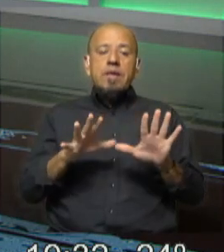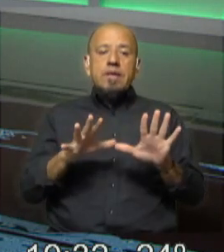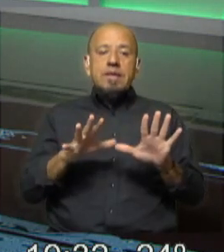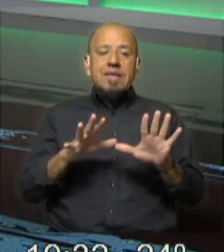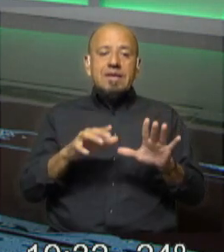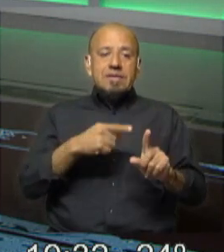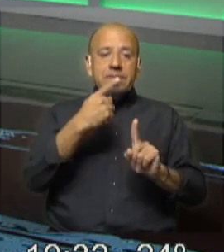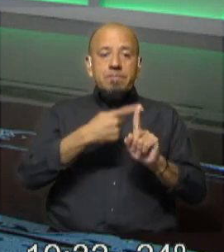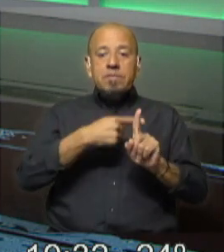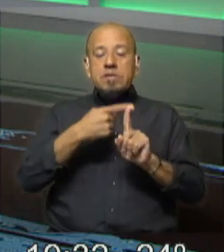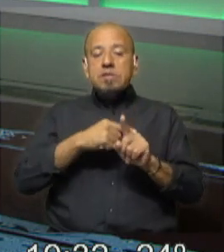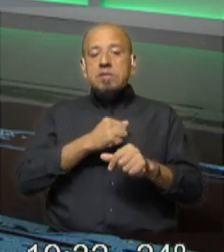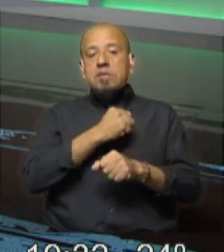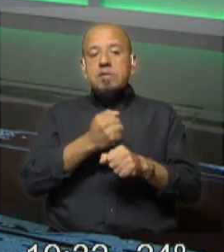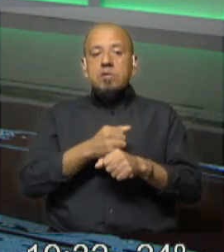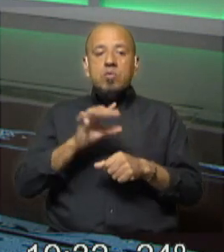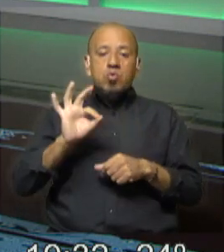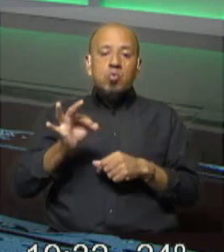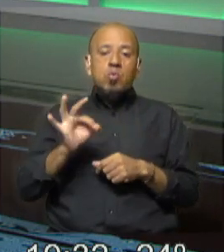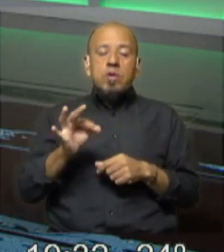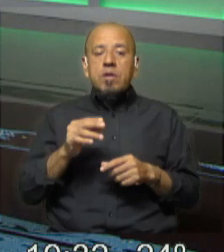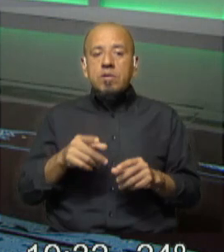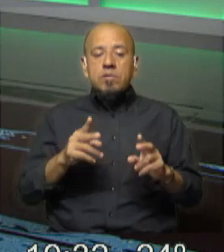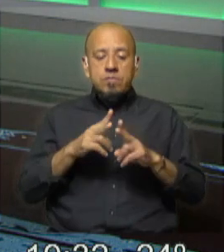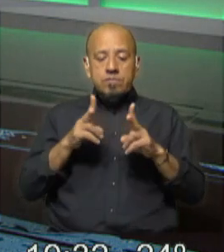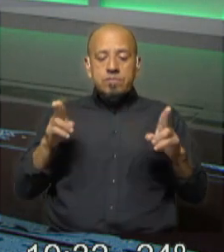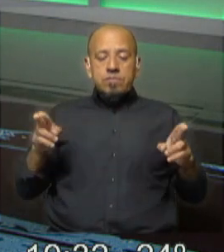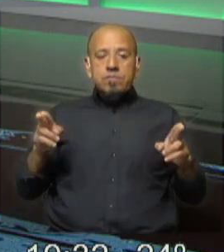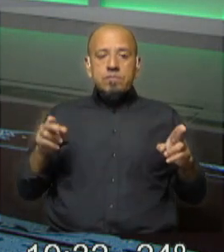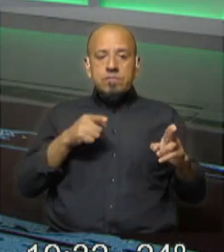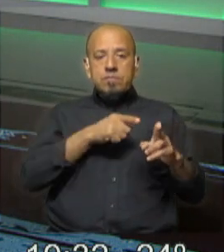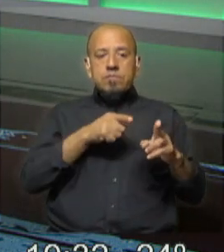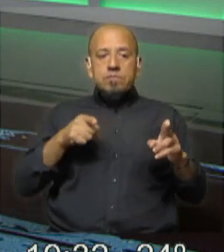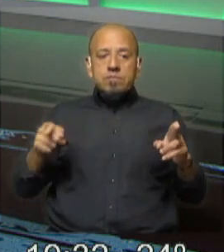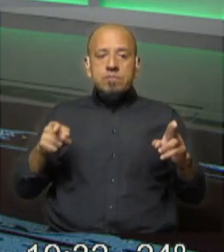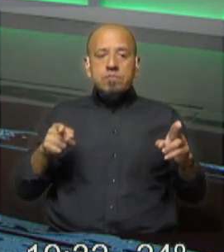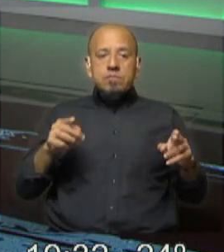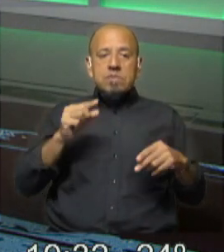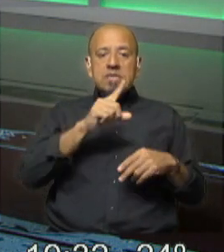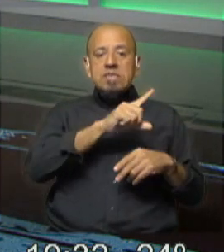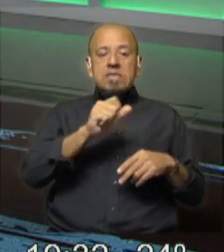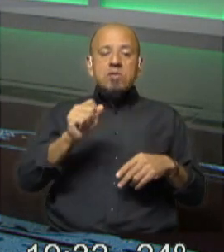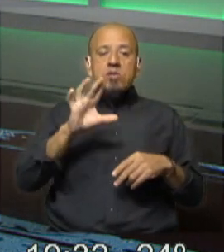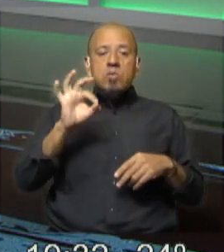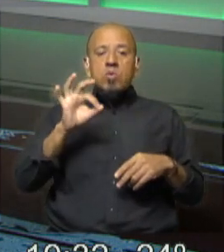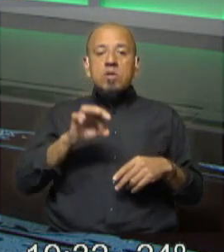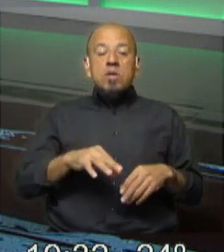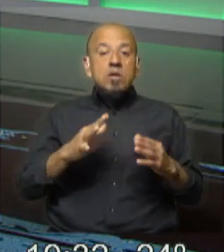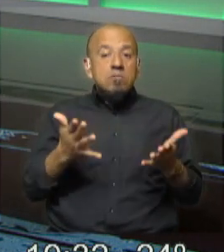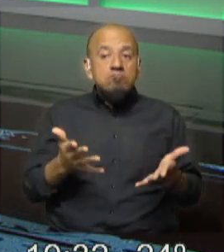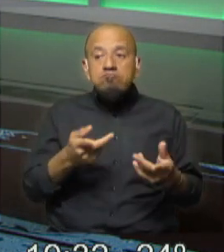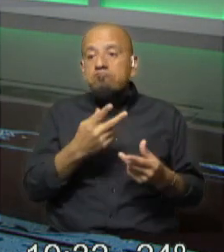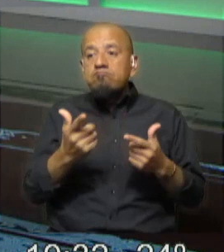año había, hasta octubre, porque hasta ahí fue el pedido de informes, había más de 150 casos de homicidios que no fueron aclarados,